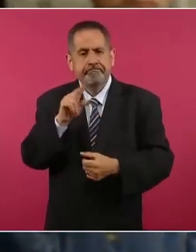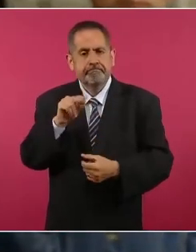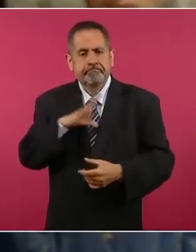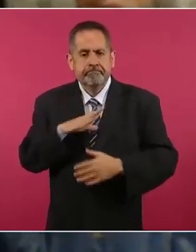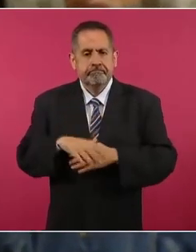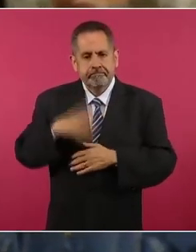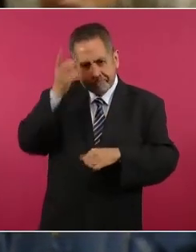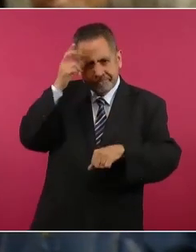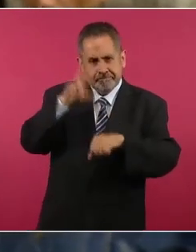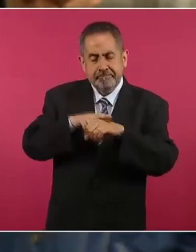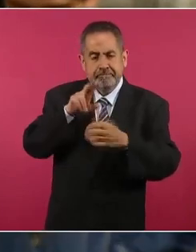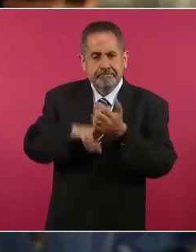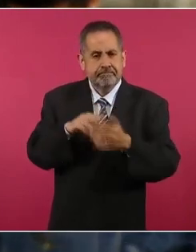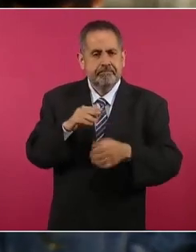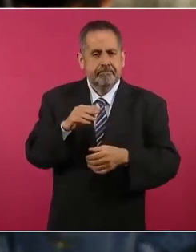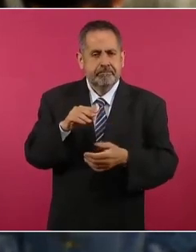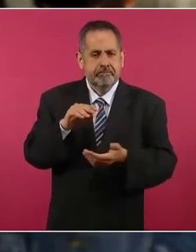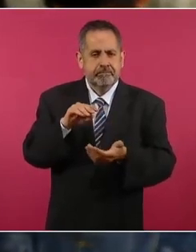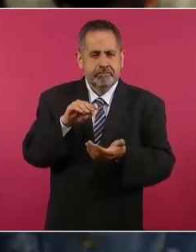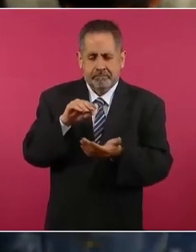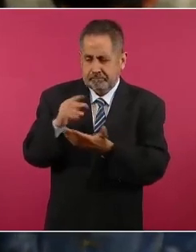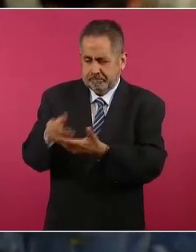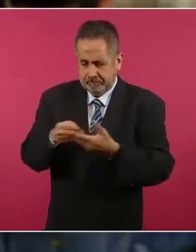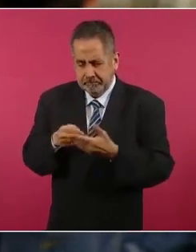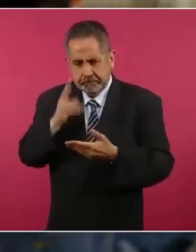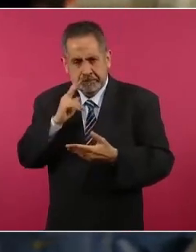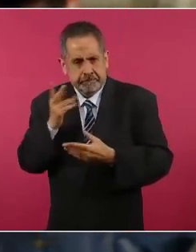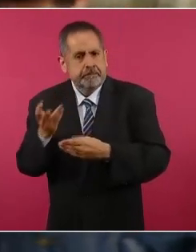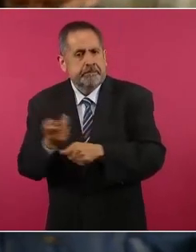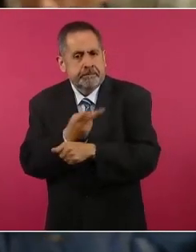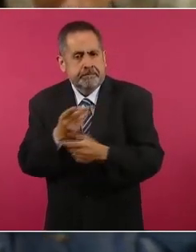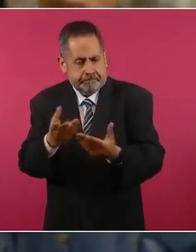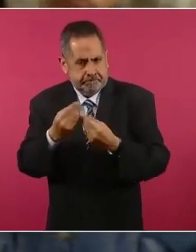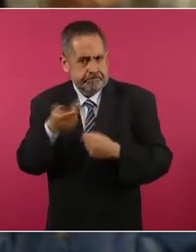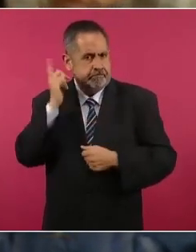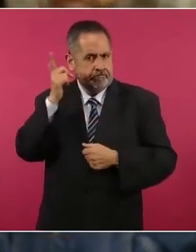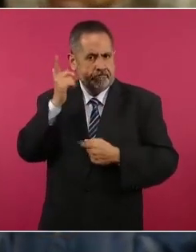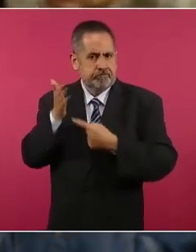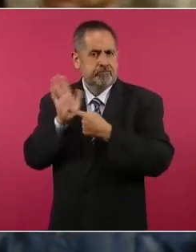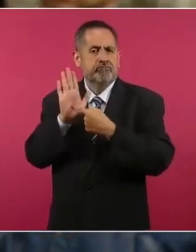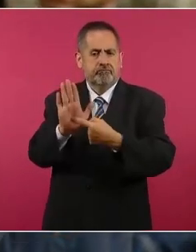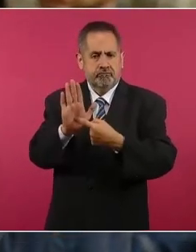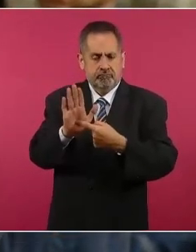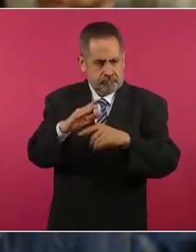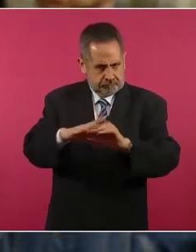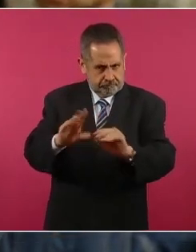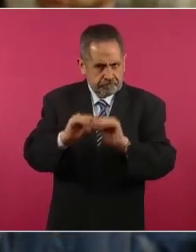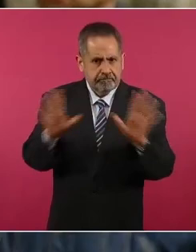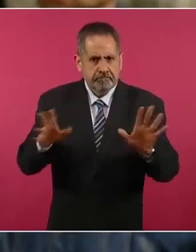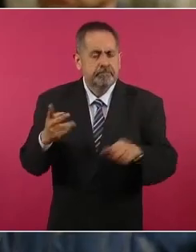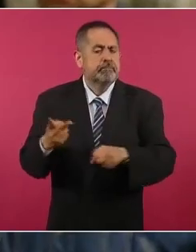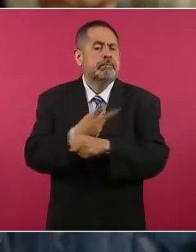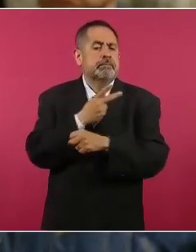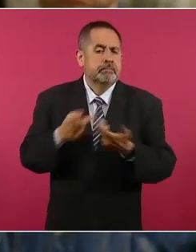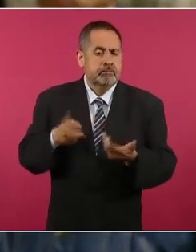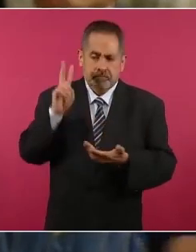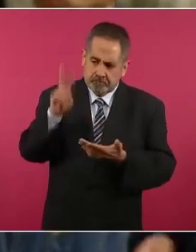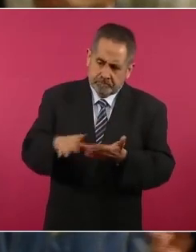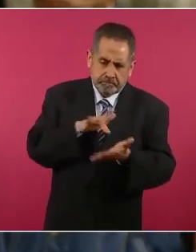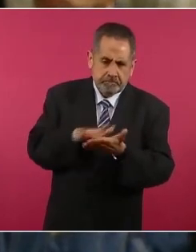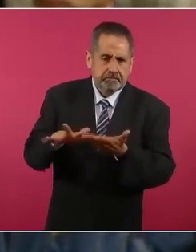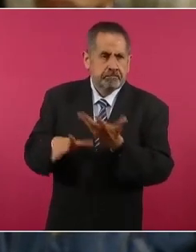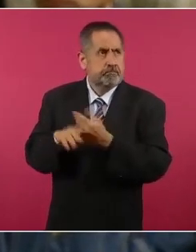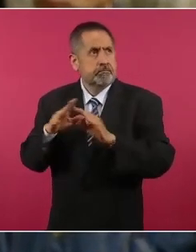director del Infonavit seguramente tiene los datos, ojalá, ojalá, presidente, que haya ese apoyo a los